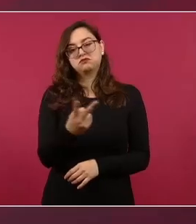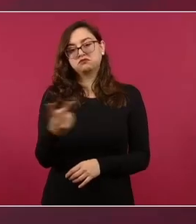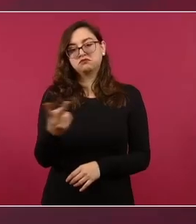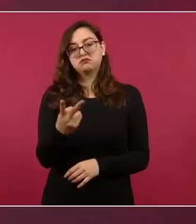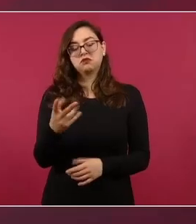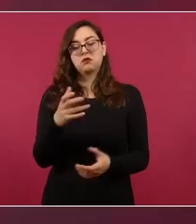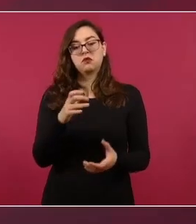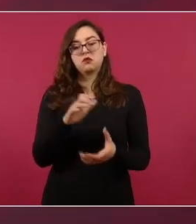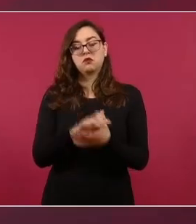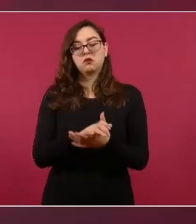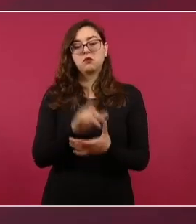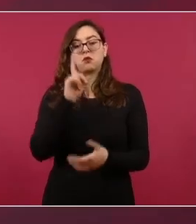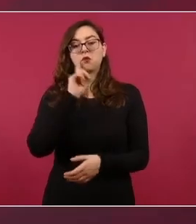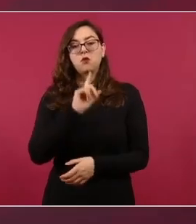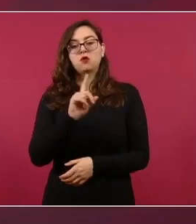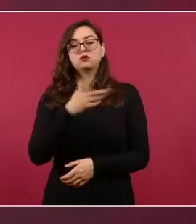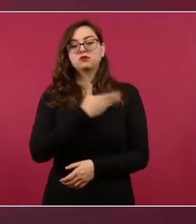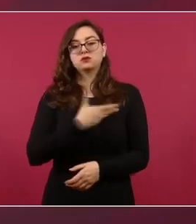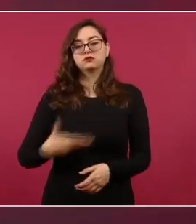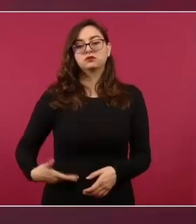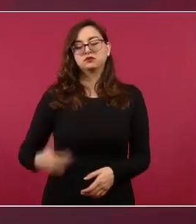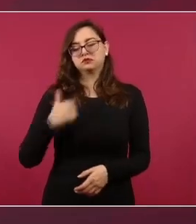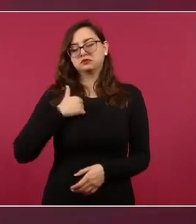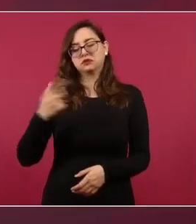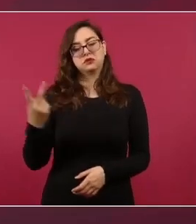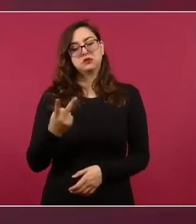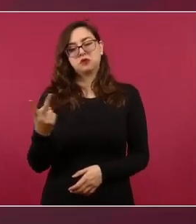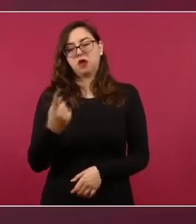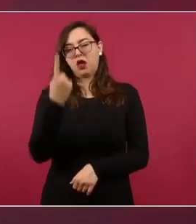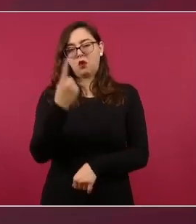Palacio Nacional al filo de la una de la tarde.